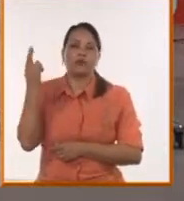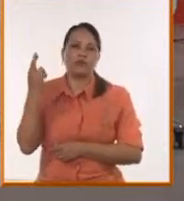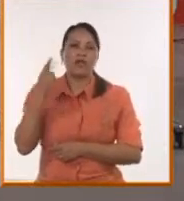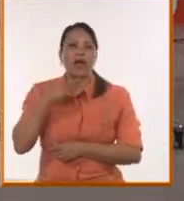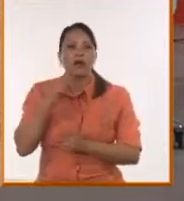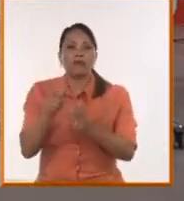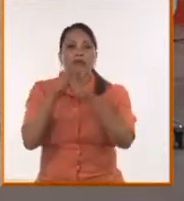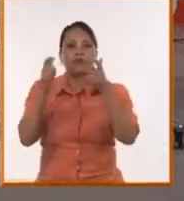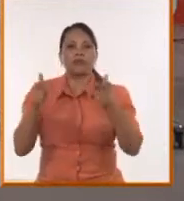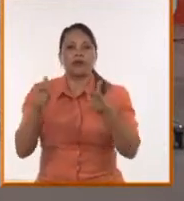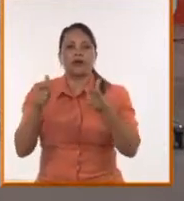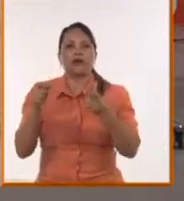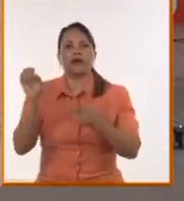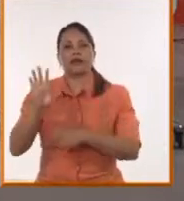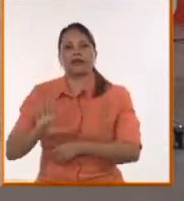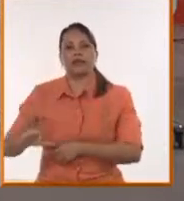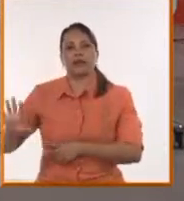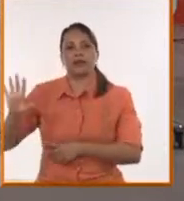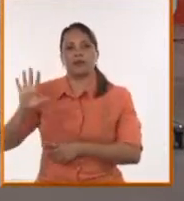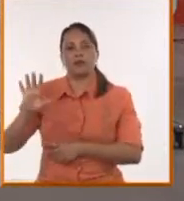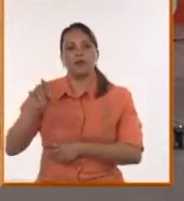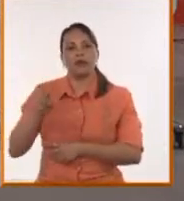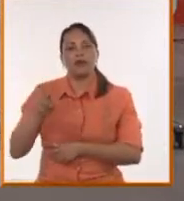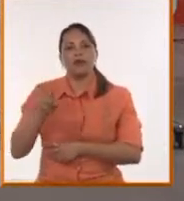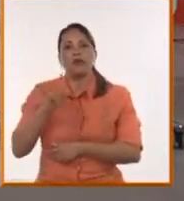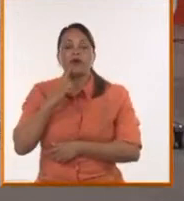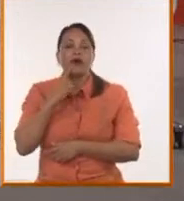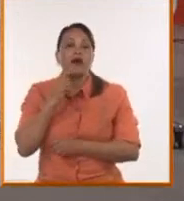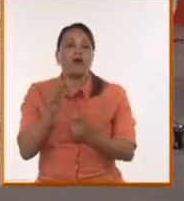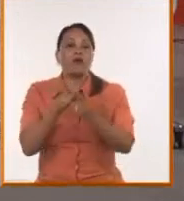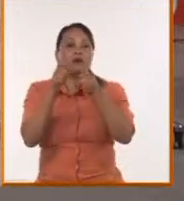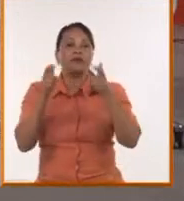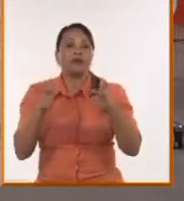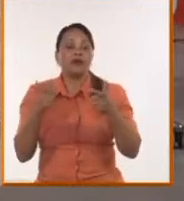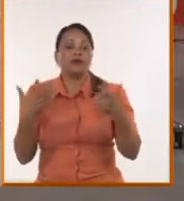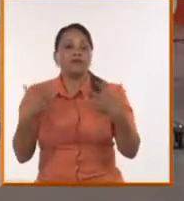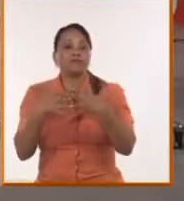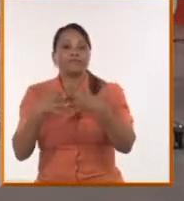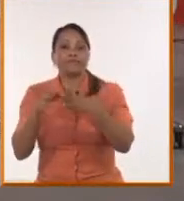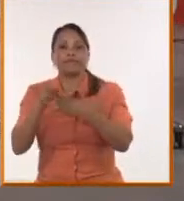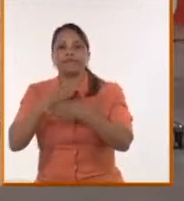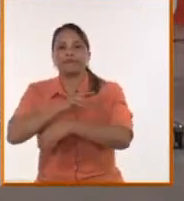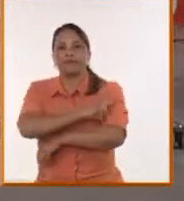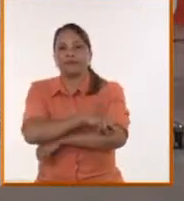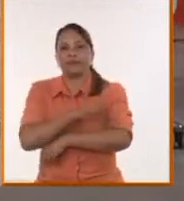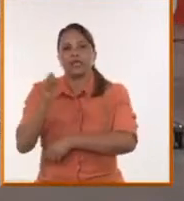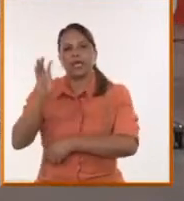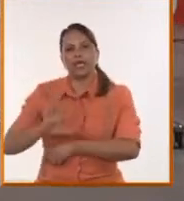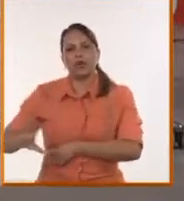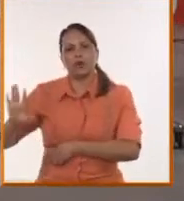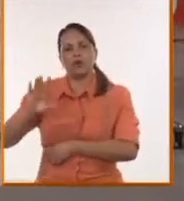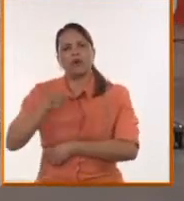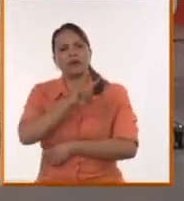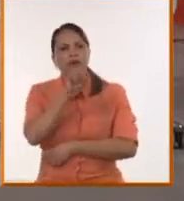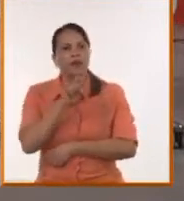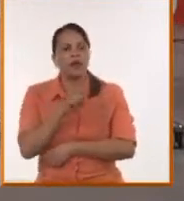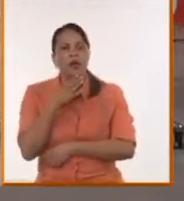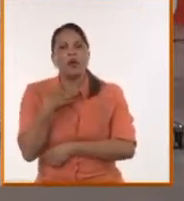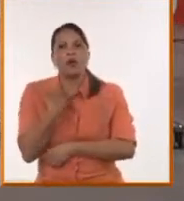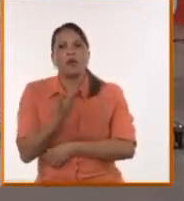imperio, sino en sus aliados, en el caso de Europa. ¿Cómo está hoy, cómo